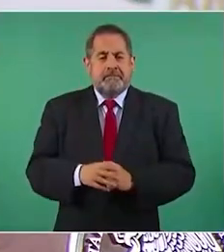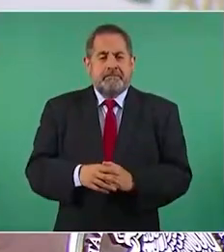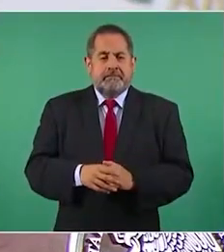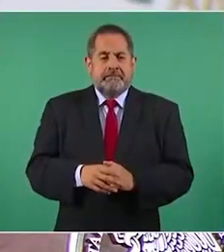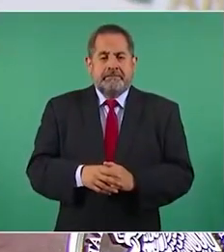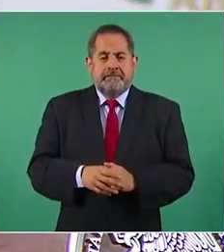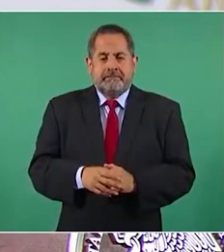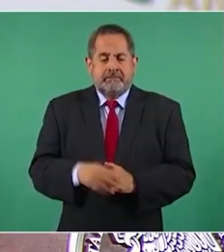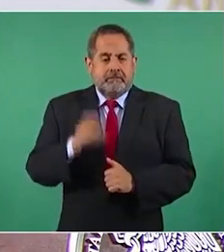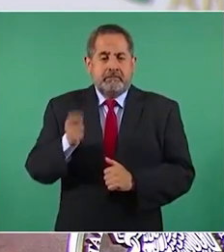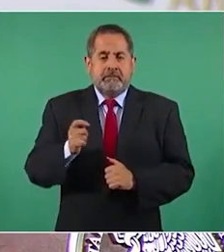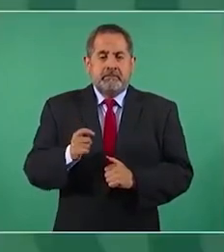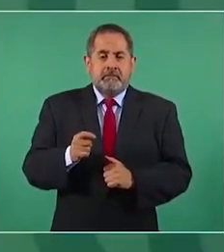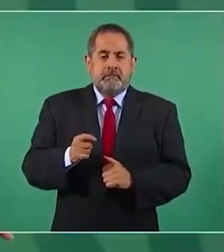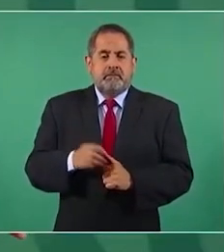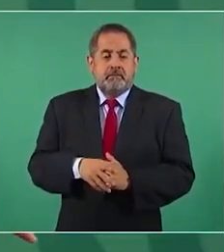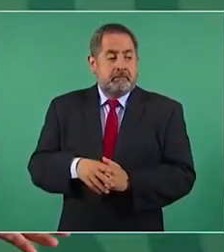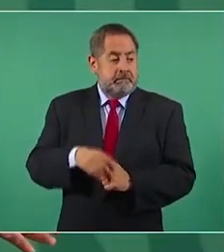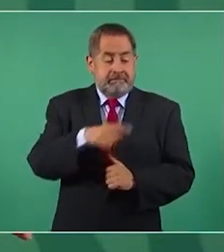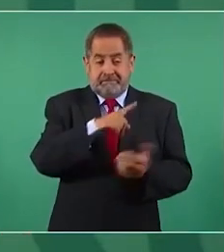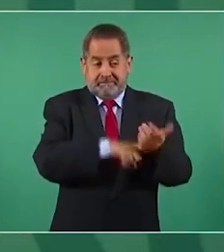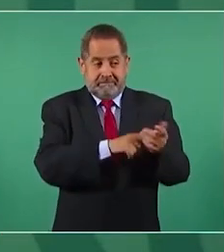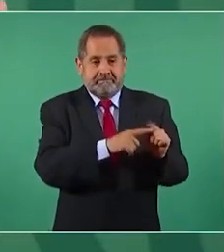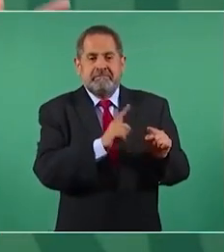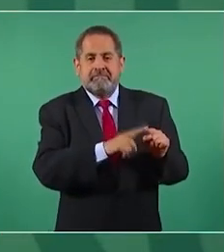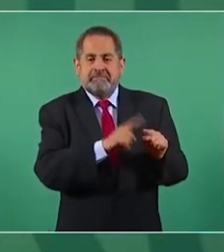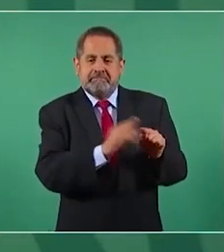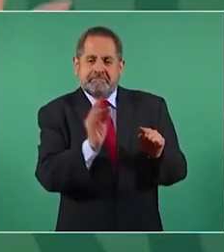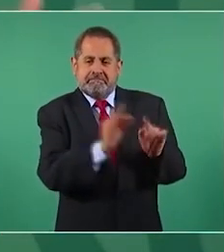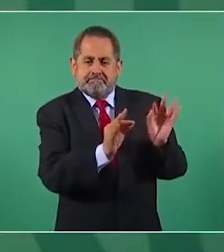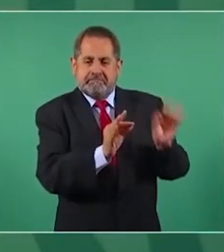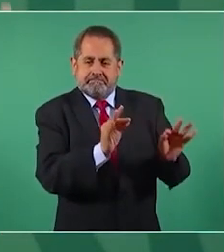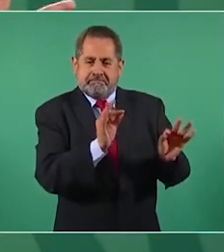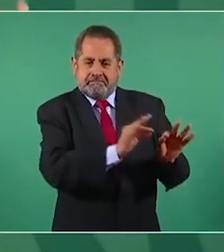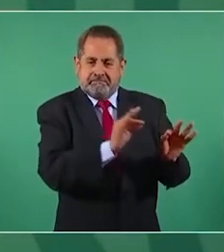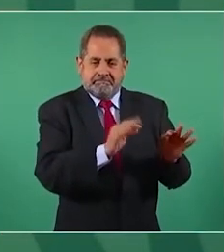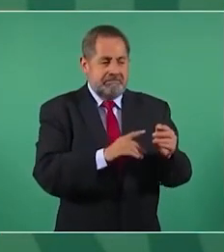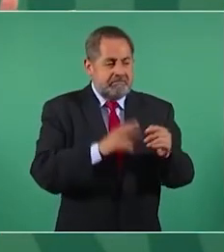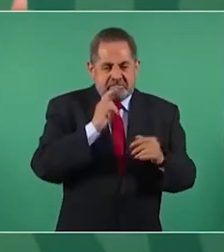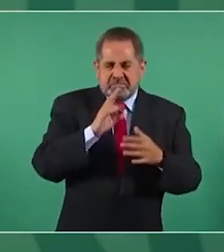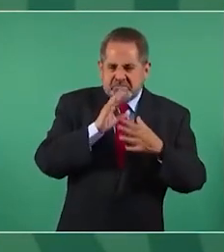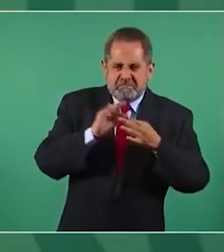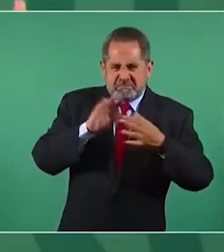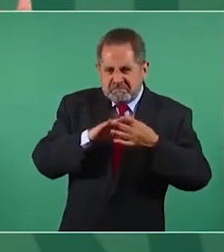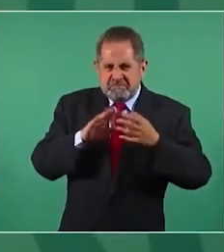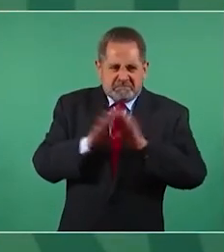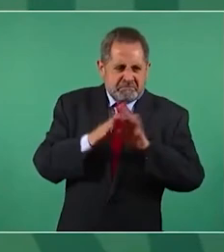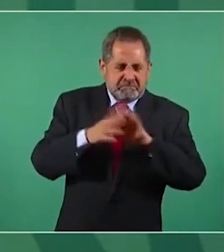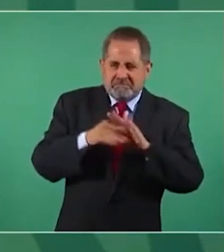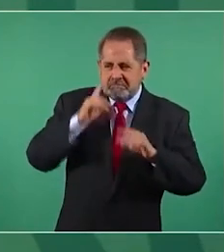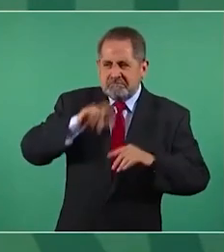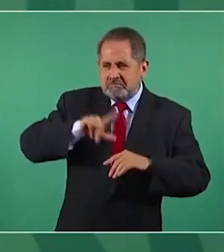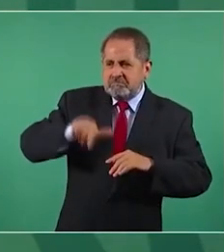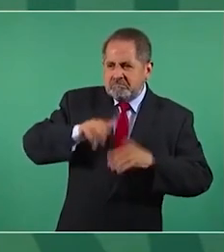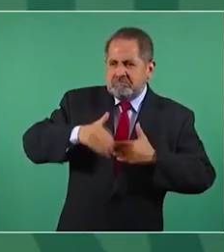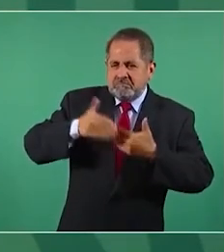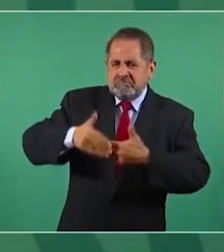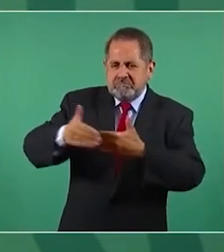entonces si le están diciendo vamos a aplicar aquí tácticas dilatorias